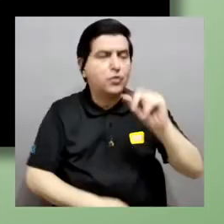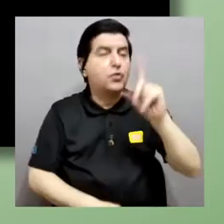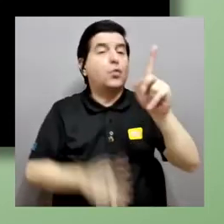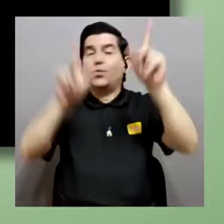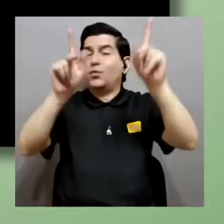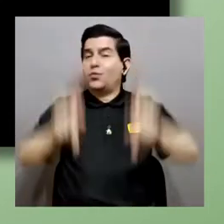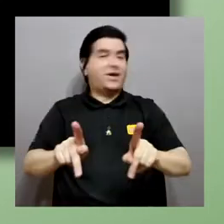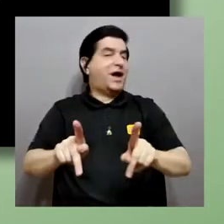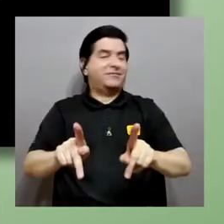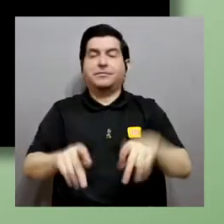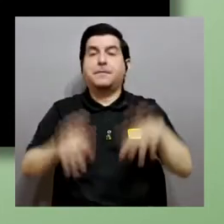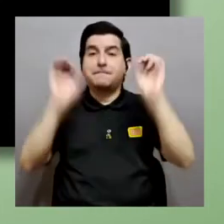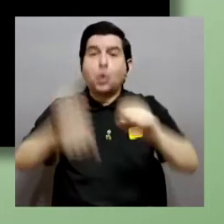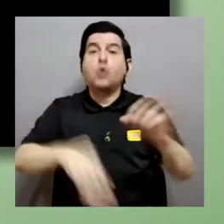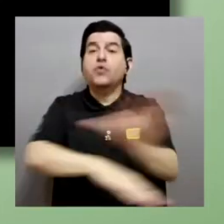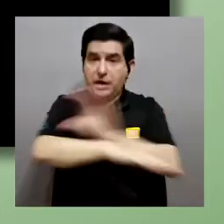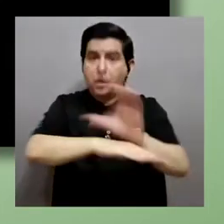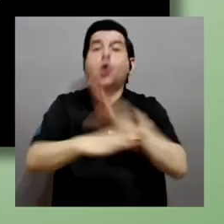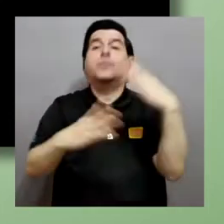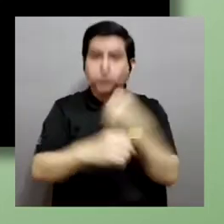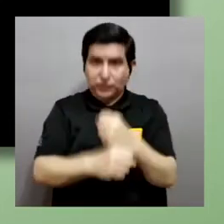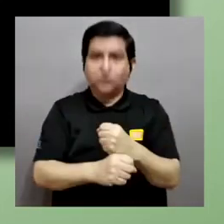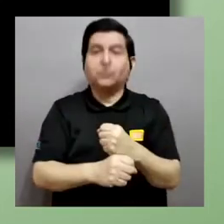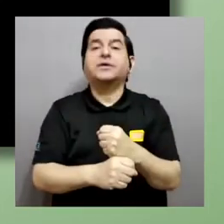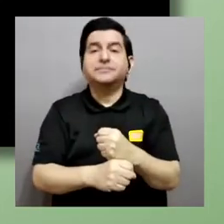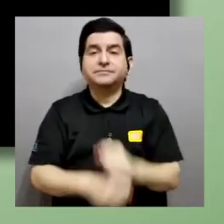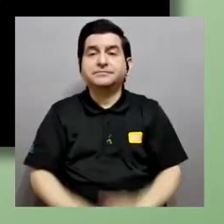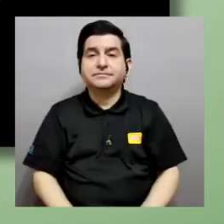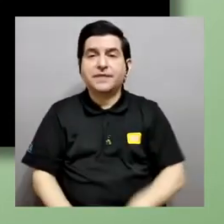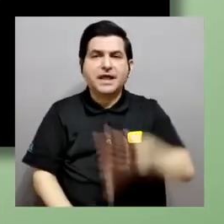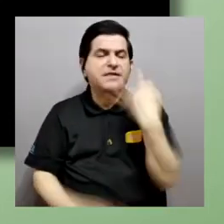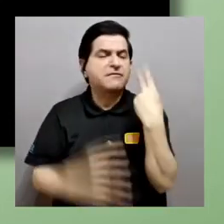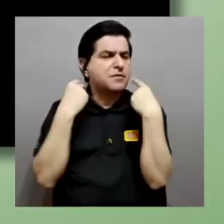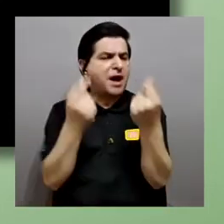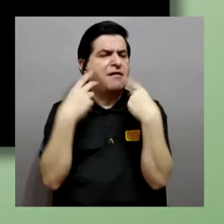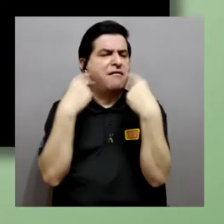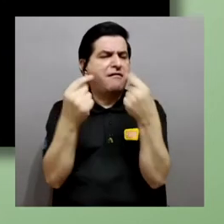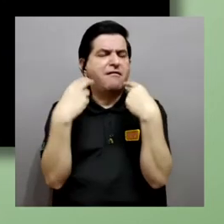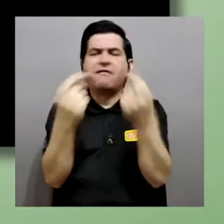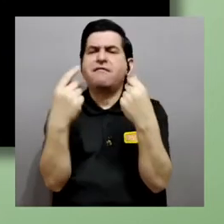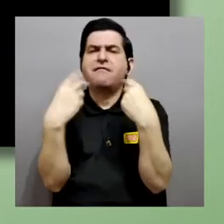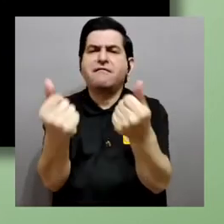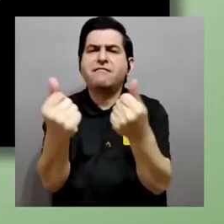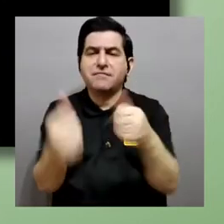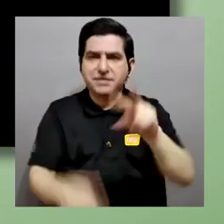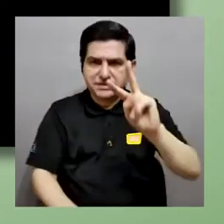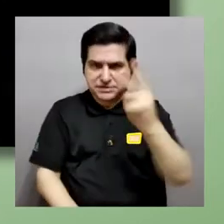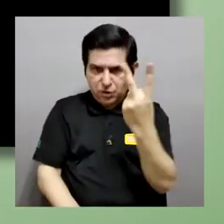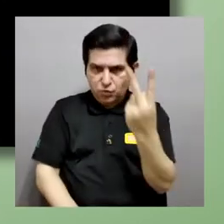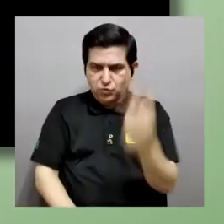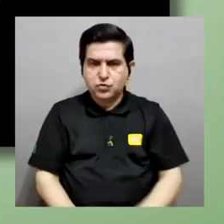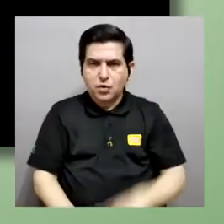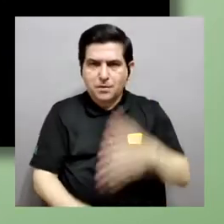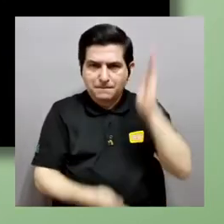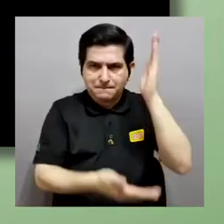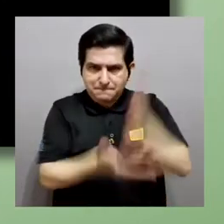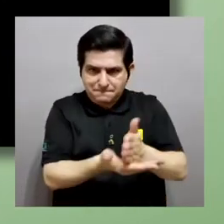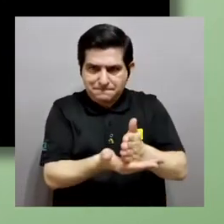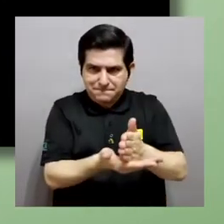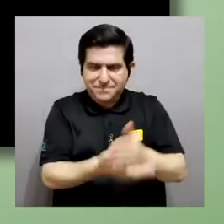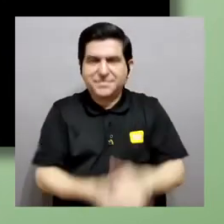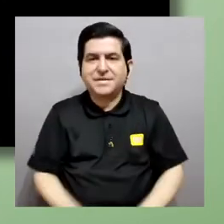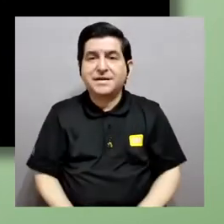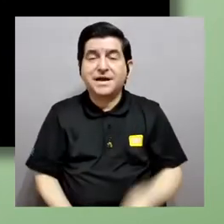pueda hacer una computadora, ¿verdad? Que lo haga de manera automática, rápida. Segundo, la paralelización. Estamos hablando de tantos datos,